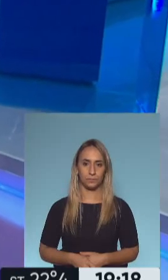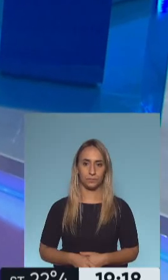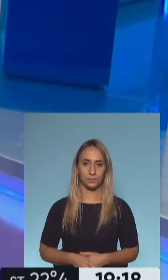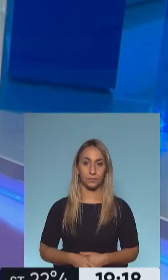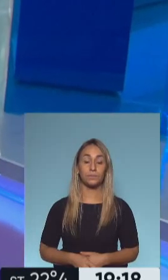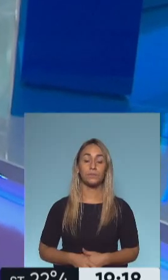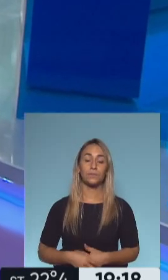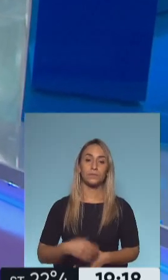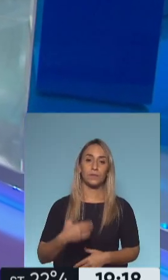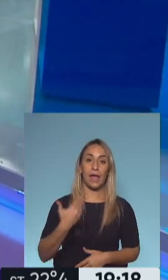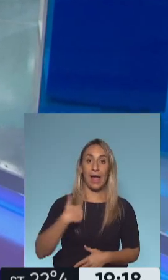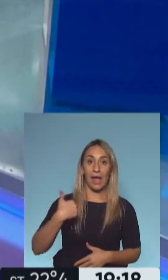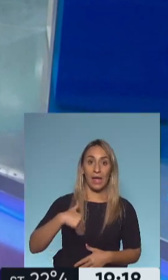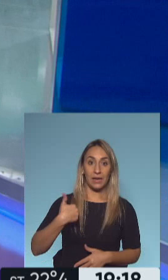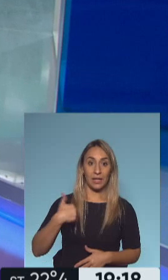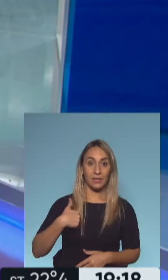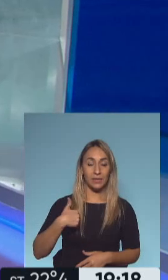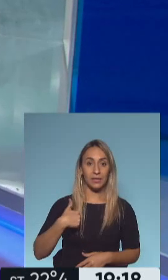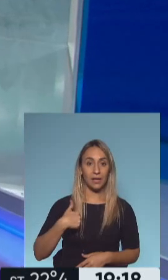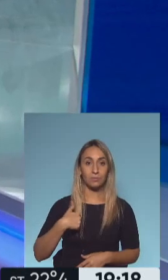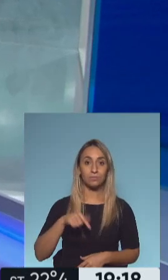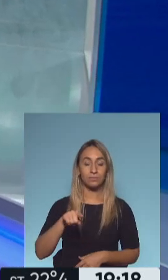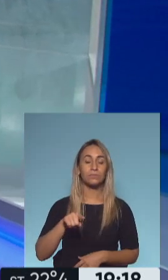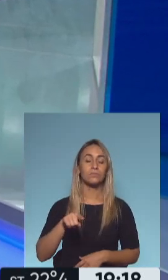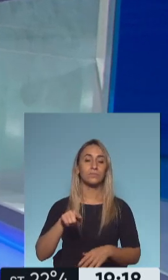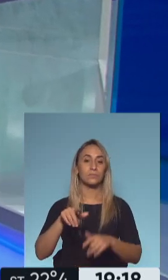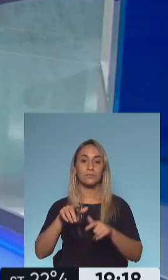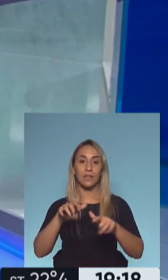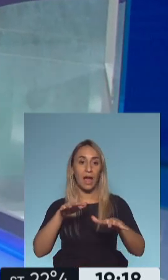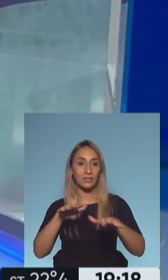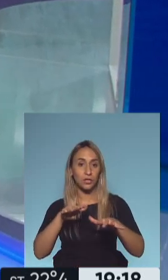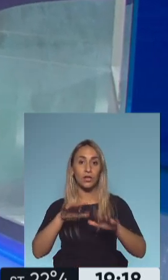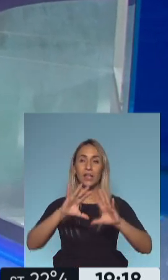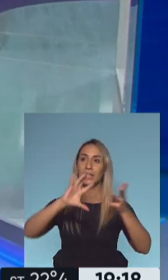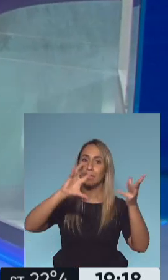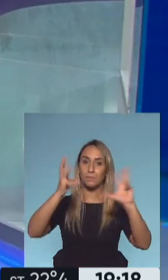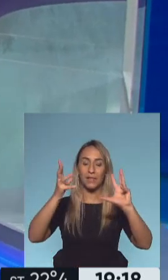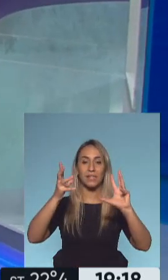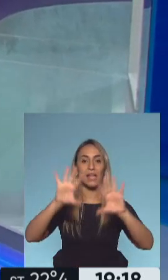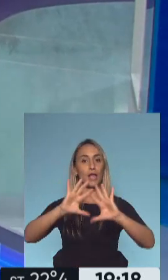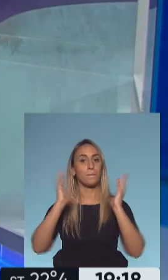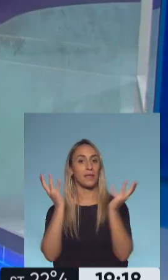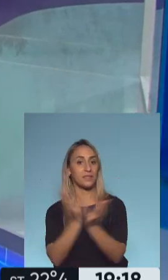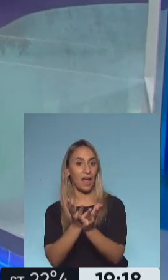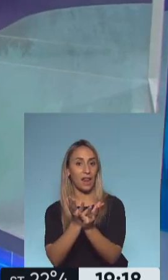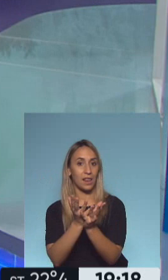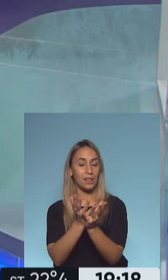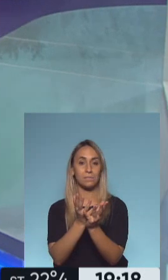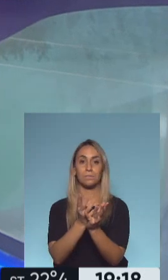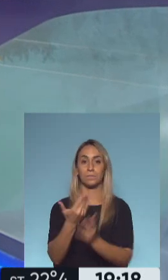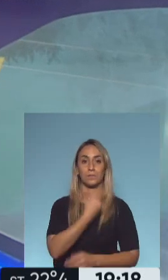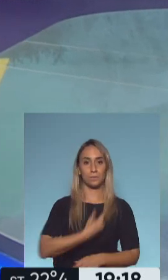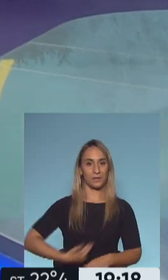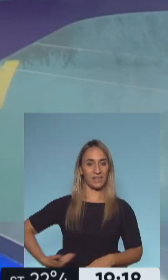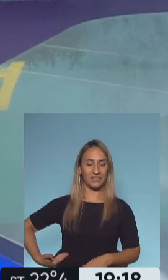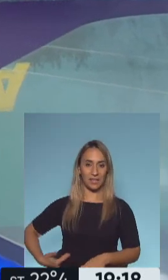La Argentina ha puesto la acción climática y ambiental en el centro de sus convicciones. Algunas de las frases del presidente de la